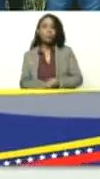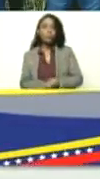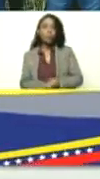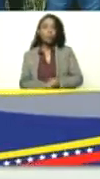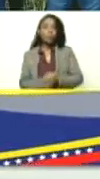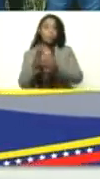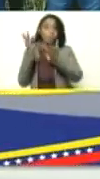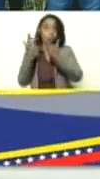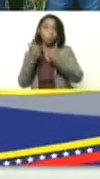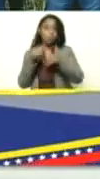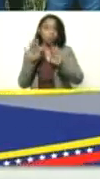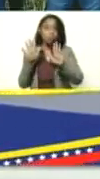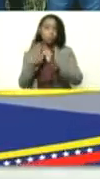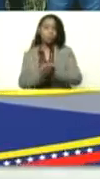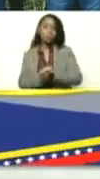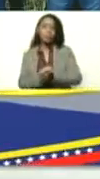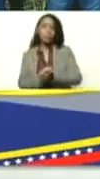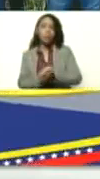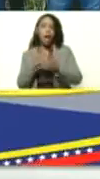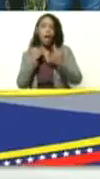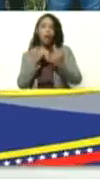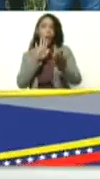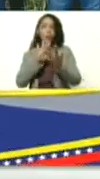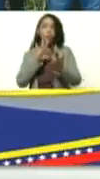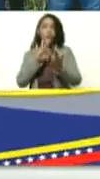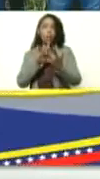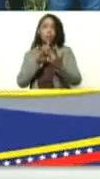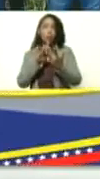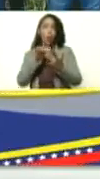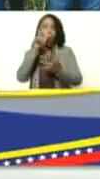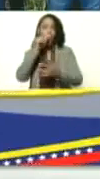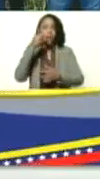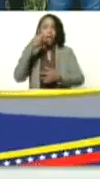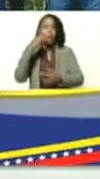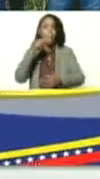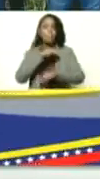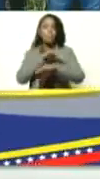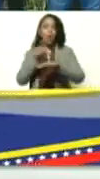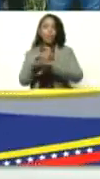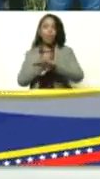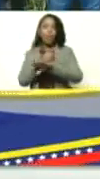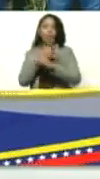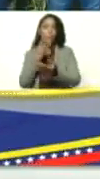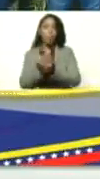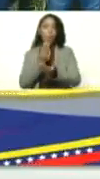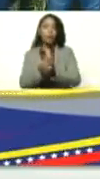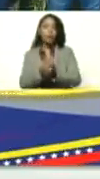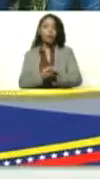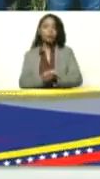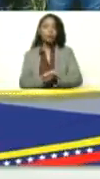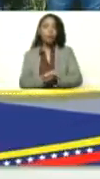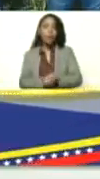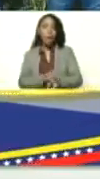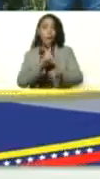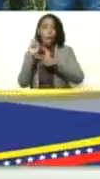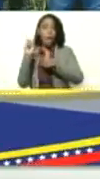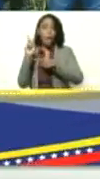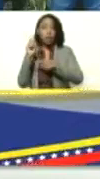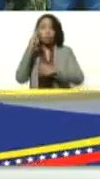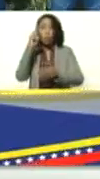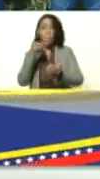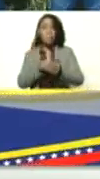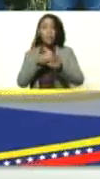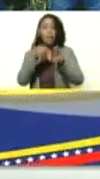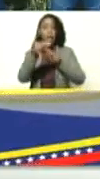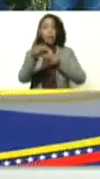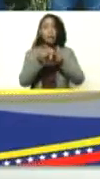comentarios bueno vamos a darle el pase a Ernesto Luna él está en 2000 hectáreas allá